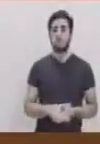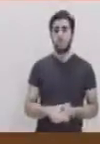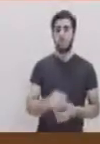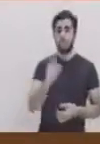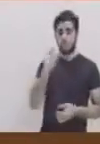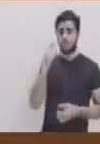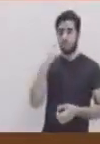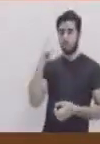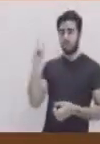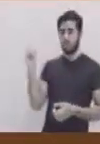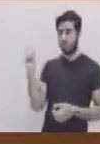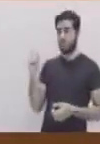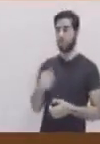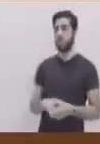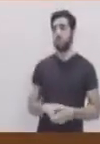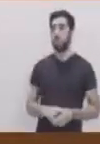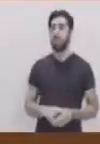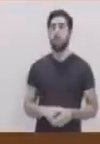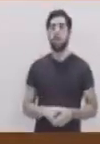Ahí.